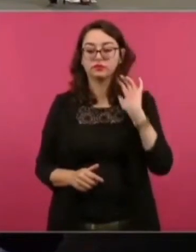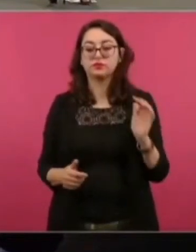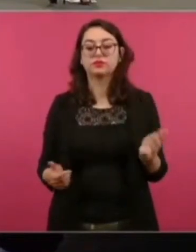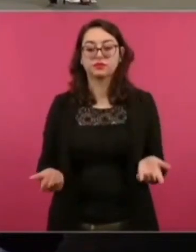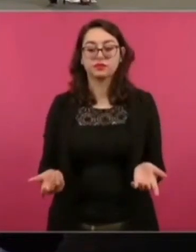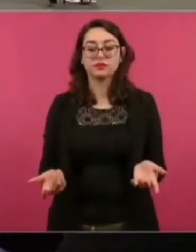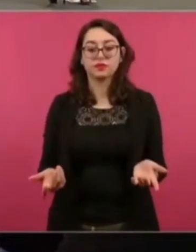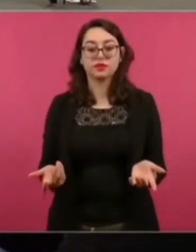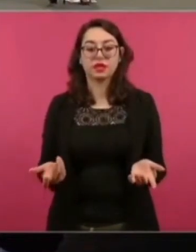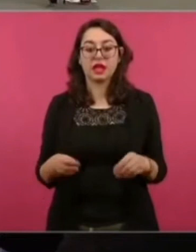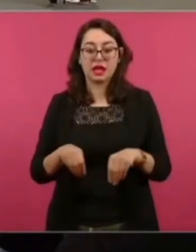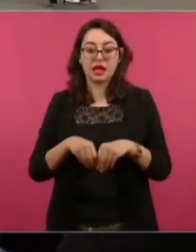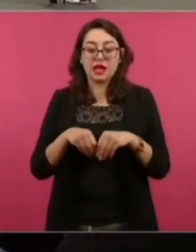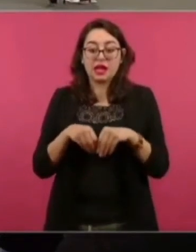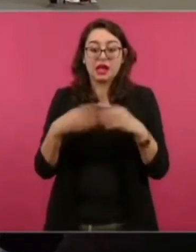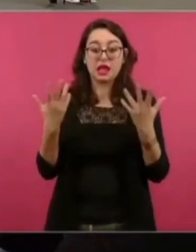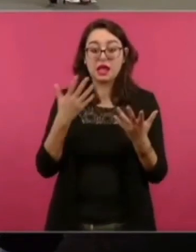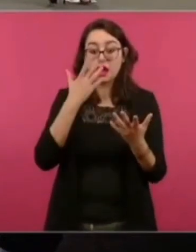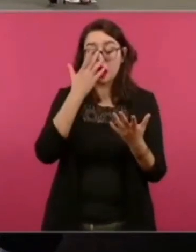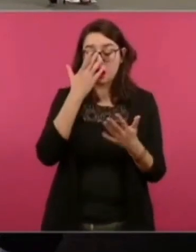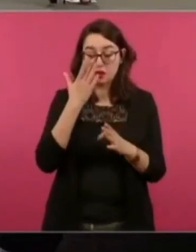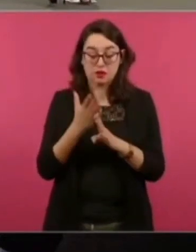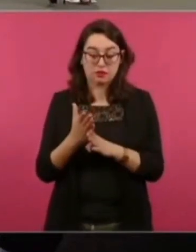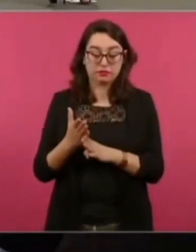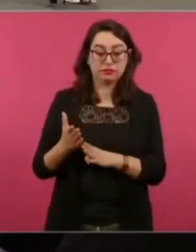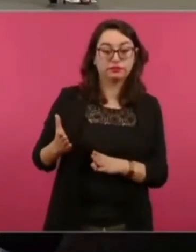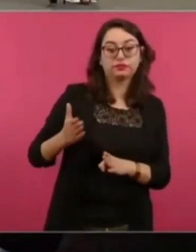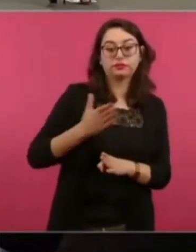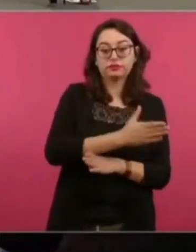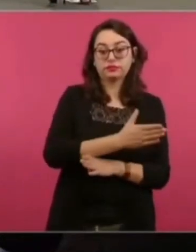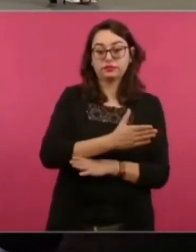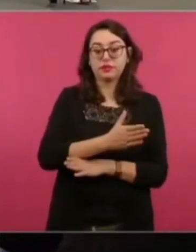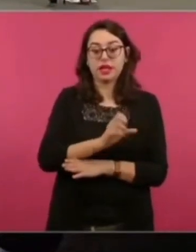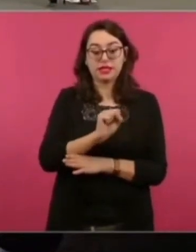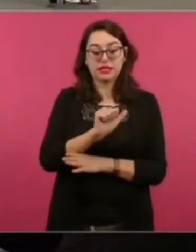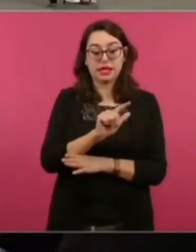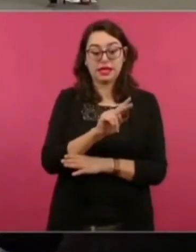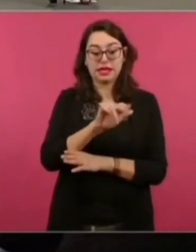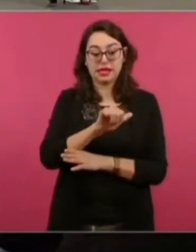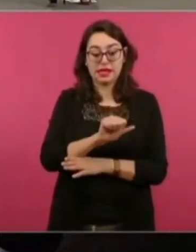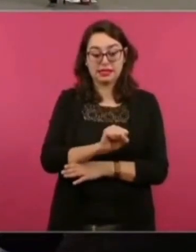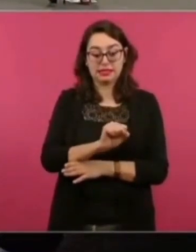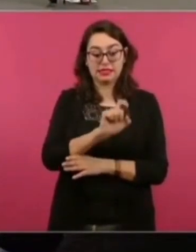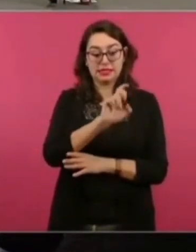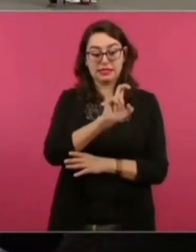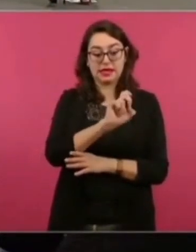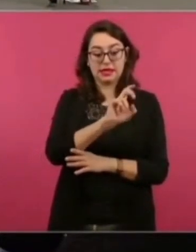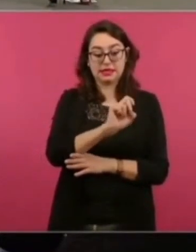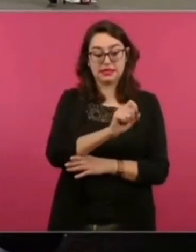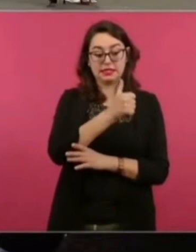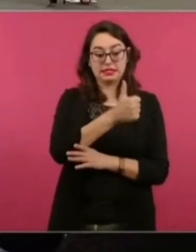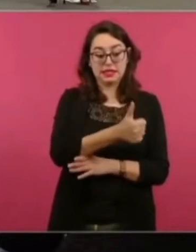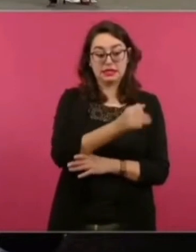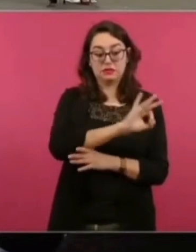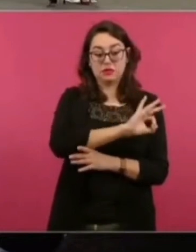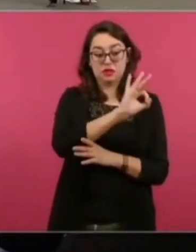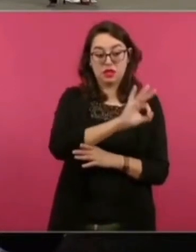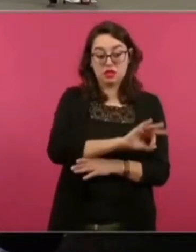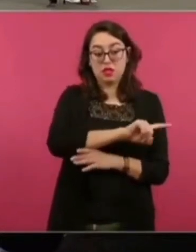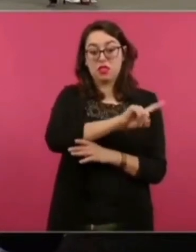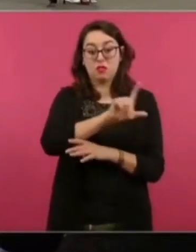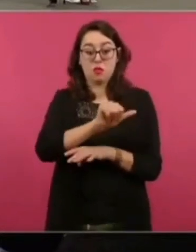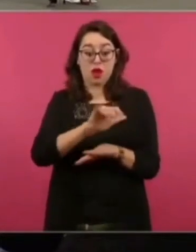36% aquí, porque en este cambio se produjo la crisis